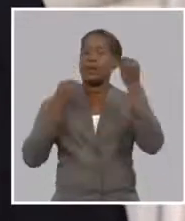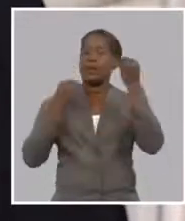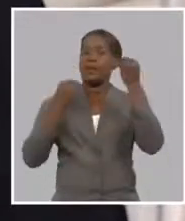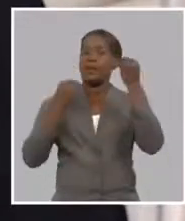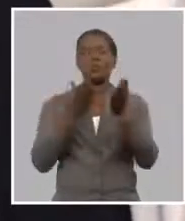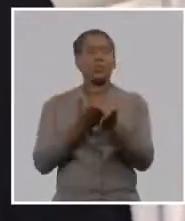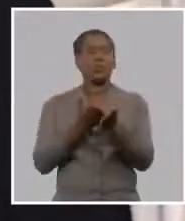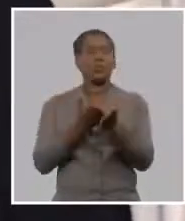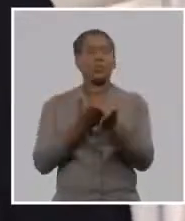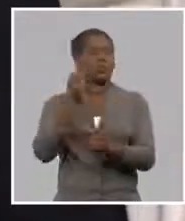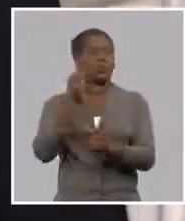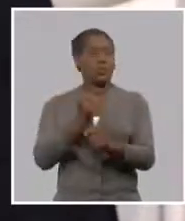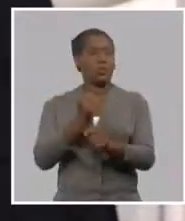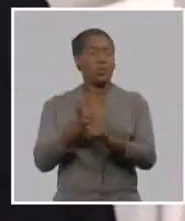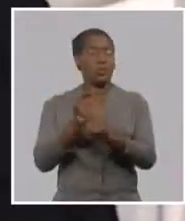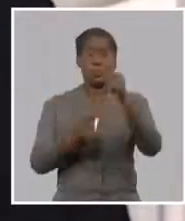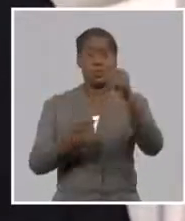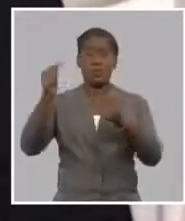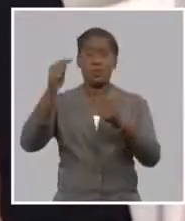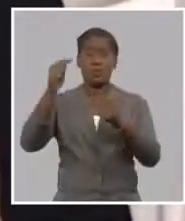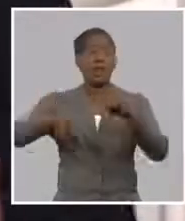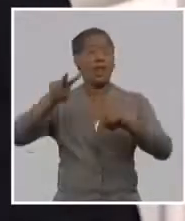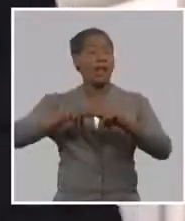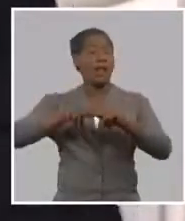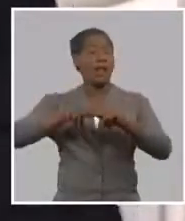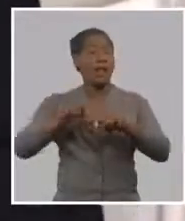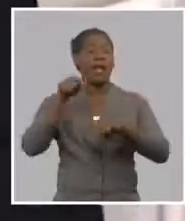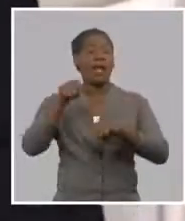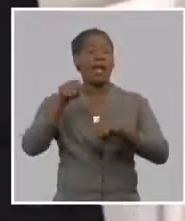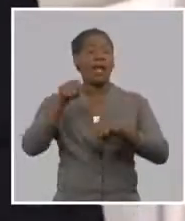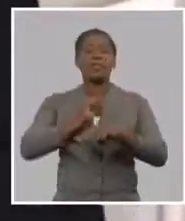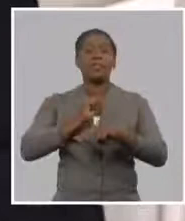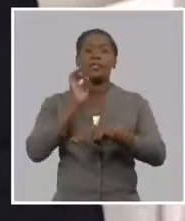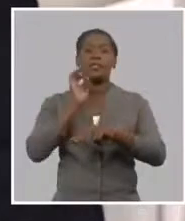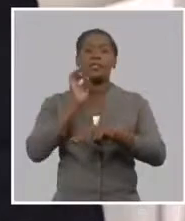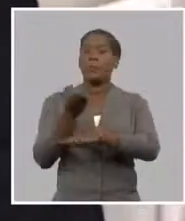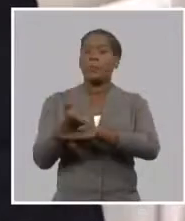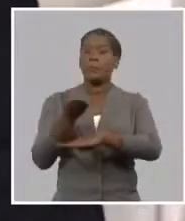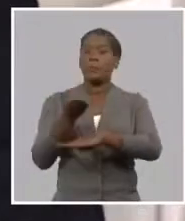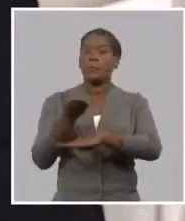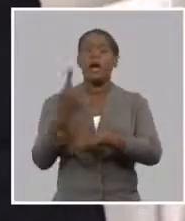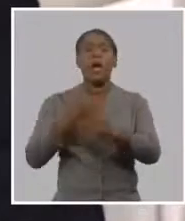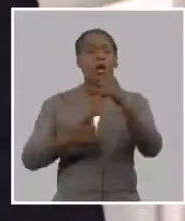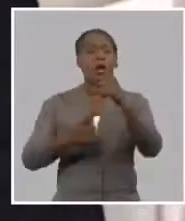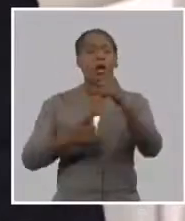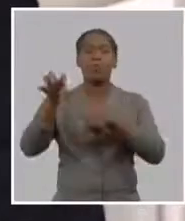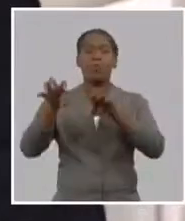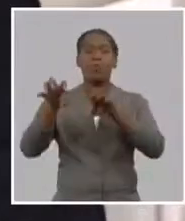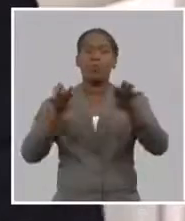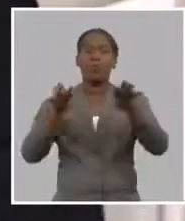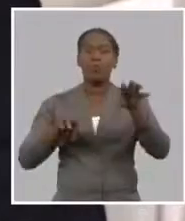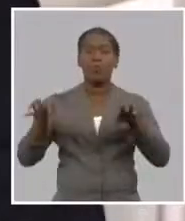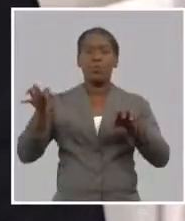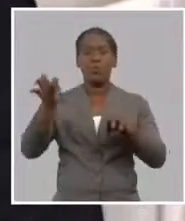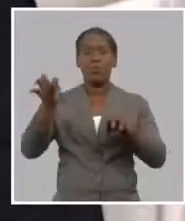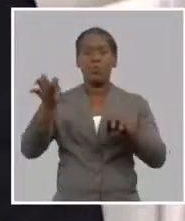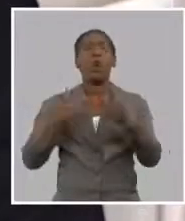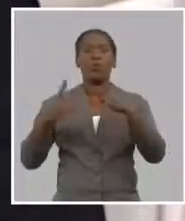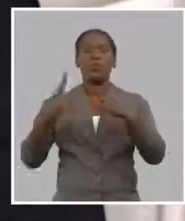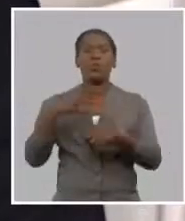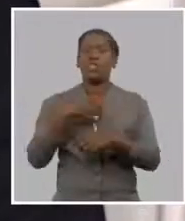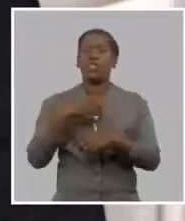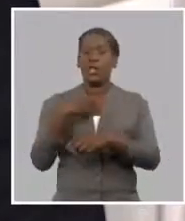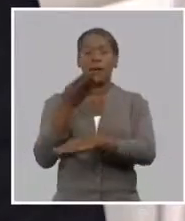sobre todo aquí en La Habana identificando los lugares allí también en los territorios nosotros hemos recibido colaboración para